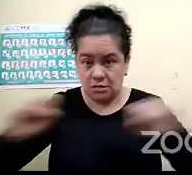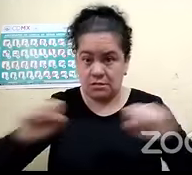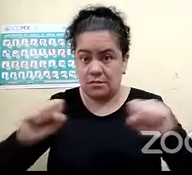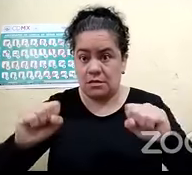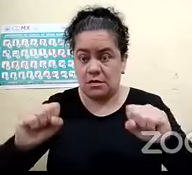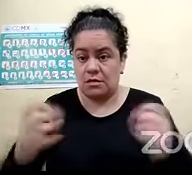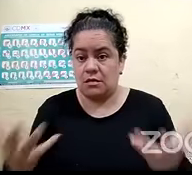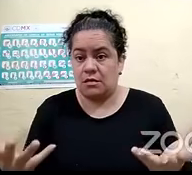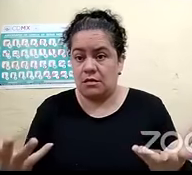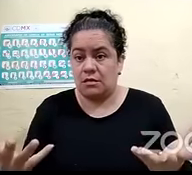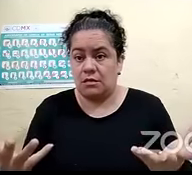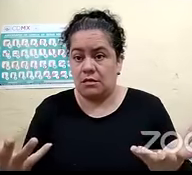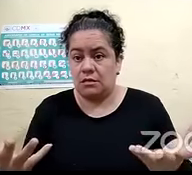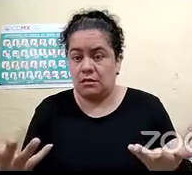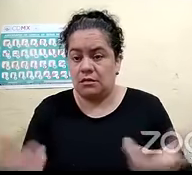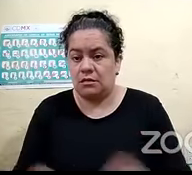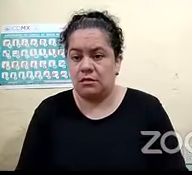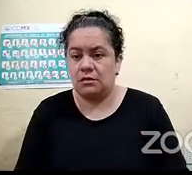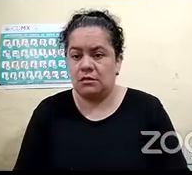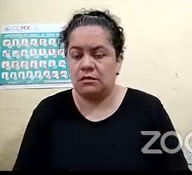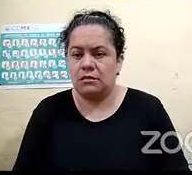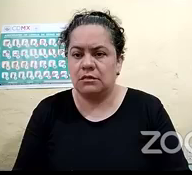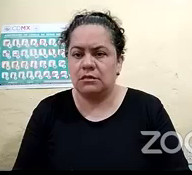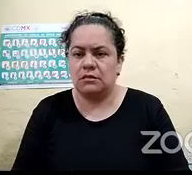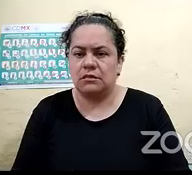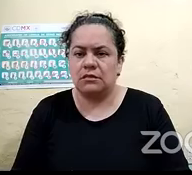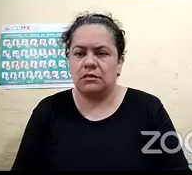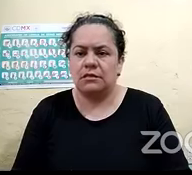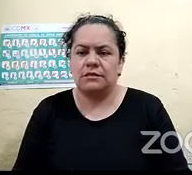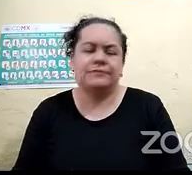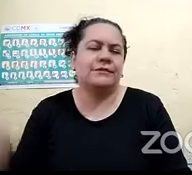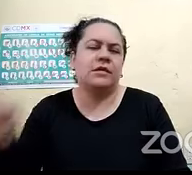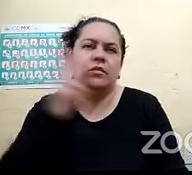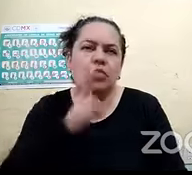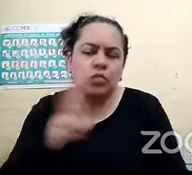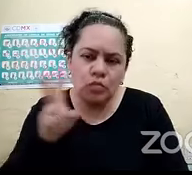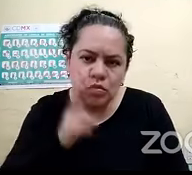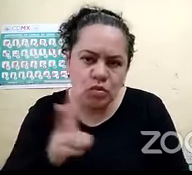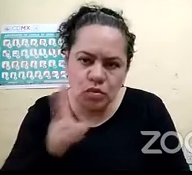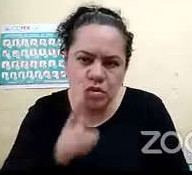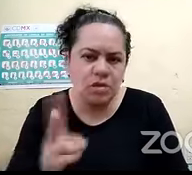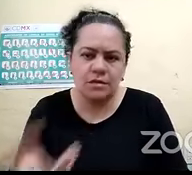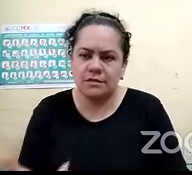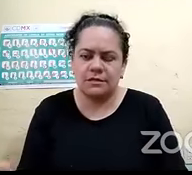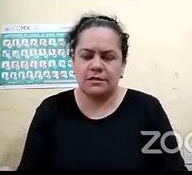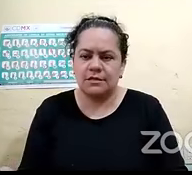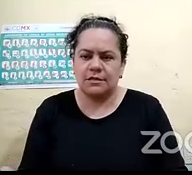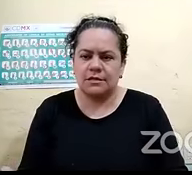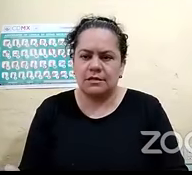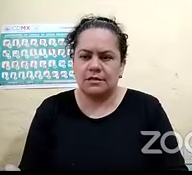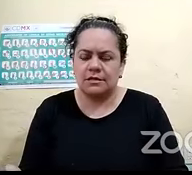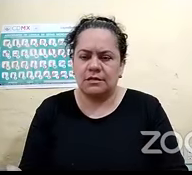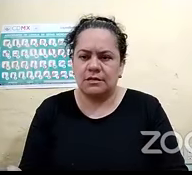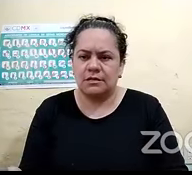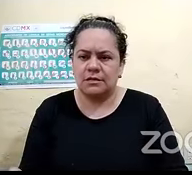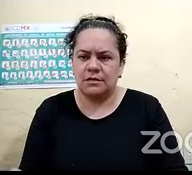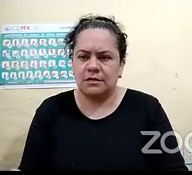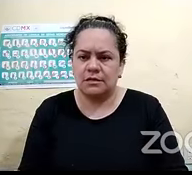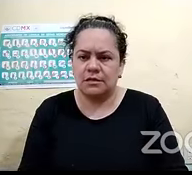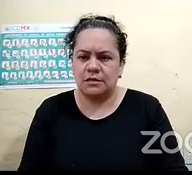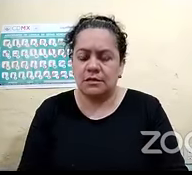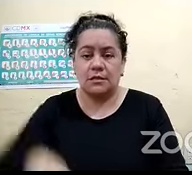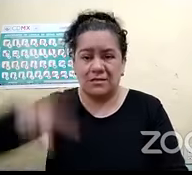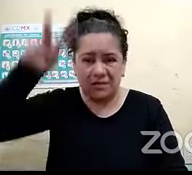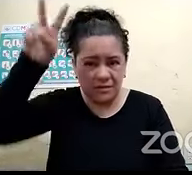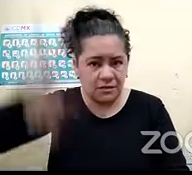se prepara uno en estos simulacros pero a la hora de que es una realidad no